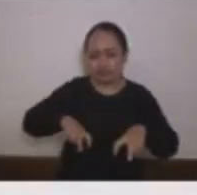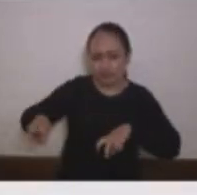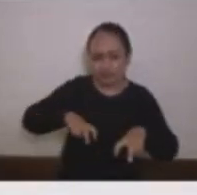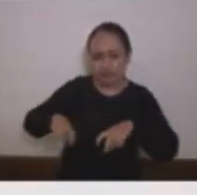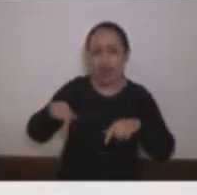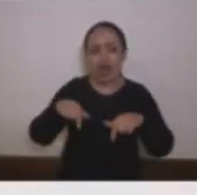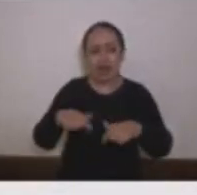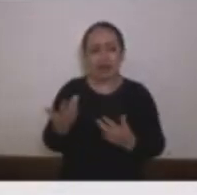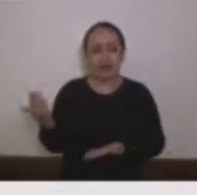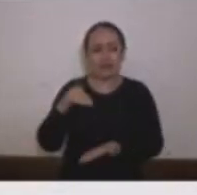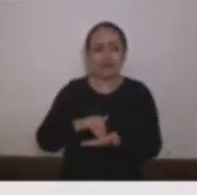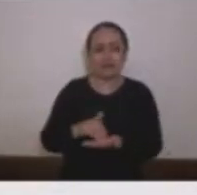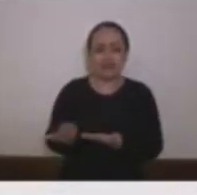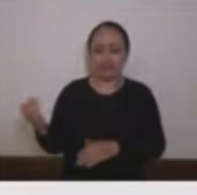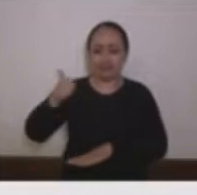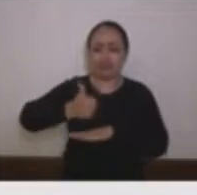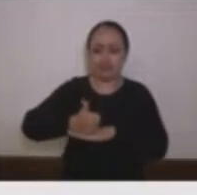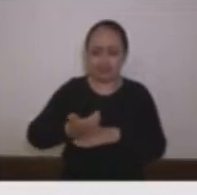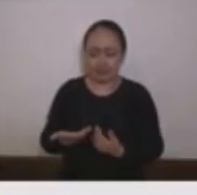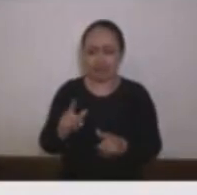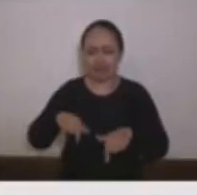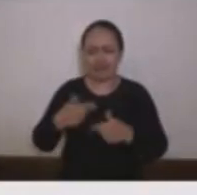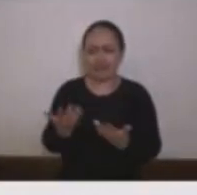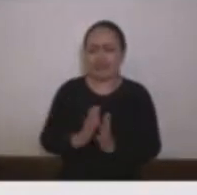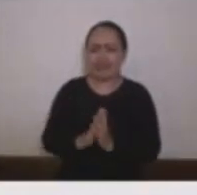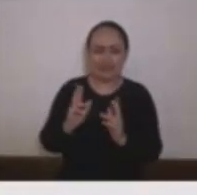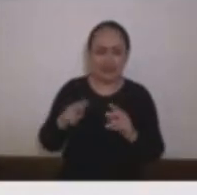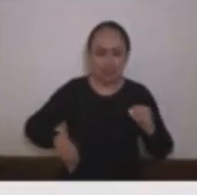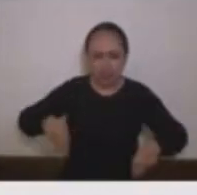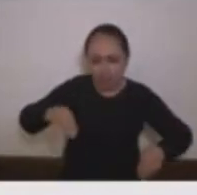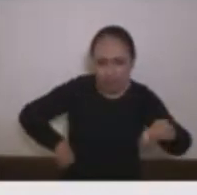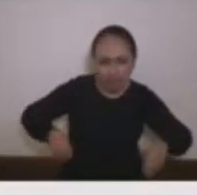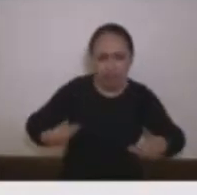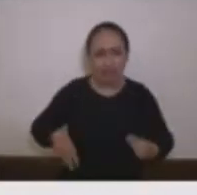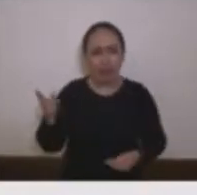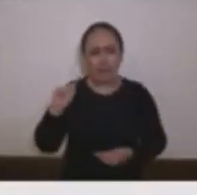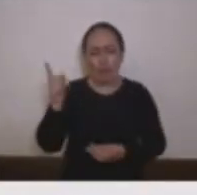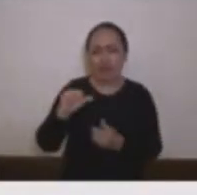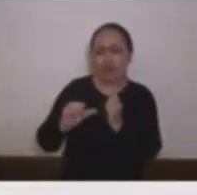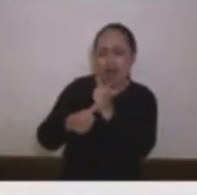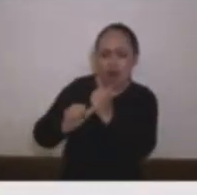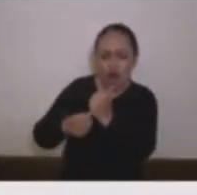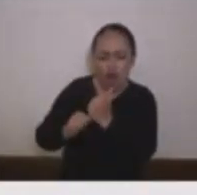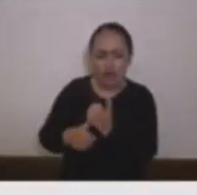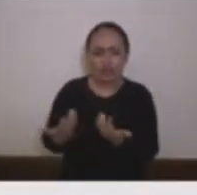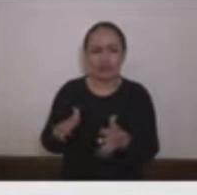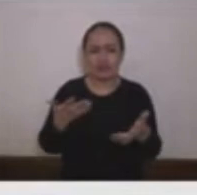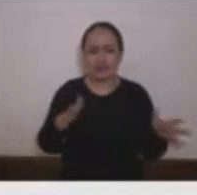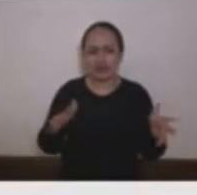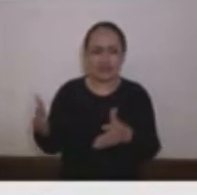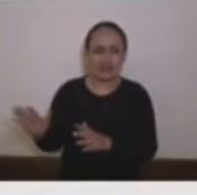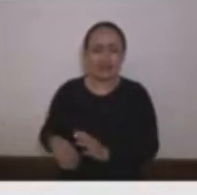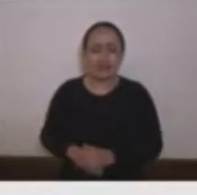preocupaciones que tenemos por la corrupción por la politiquería por el nepotismo y el ruido abunda en los pasillos de la alcaldía de Medellín